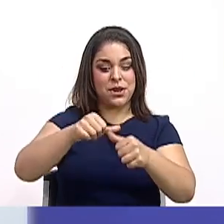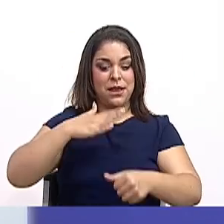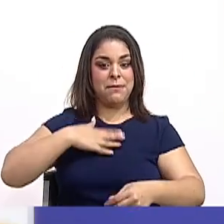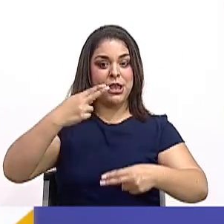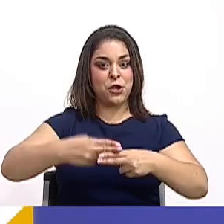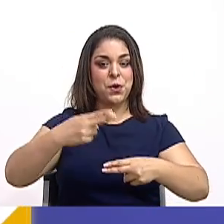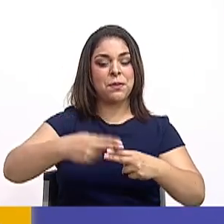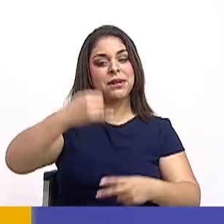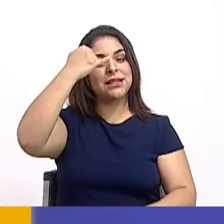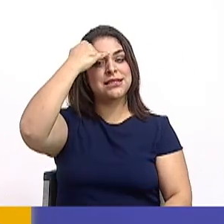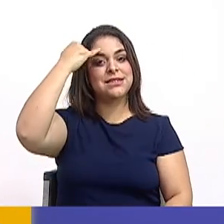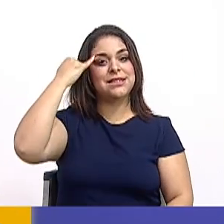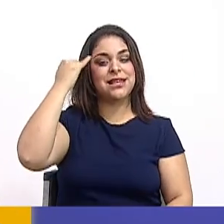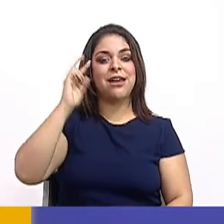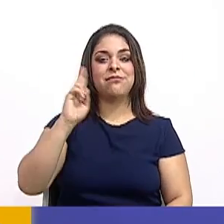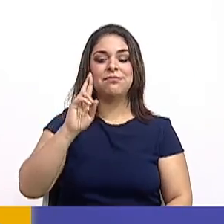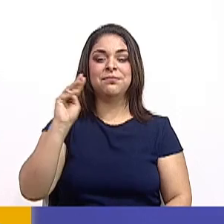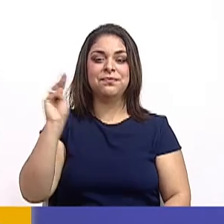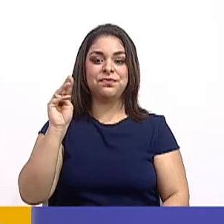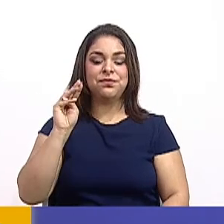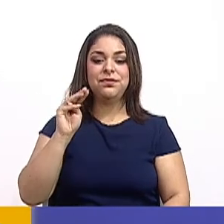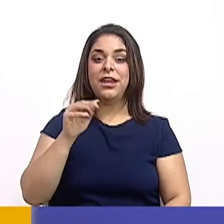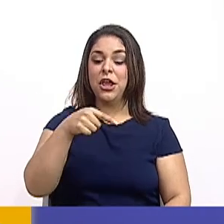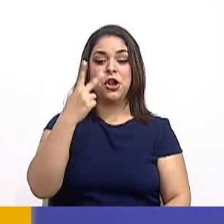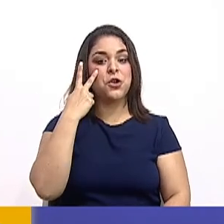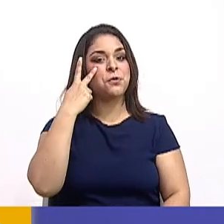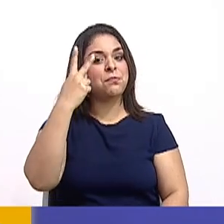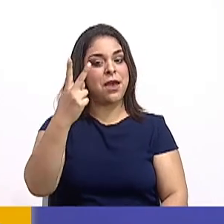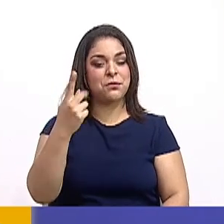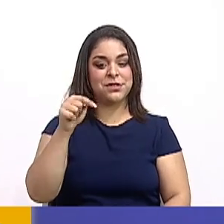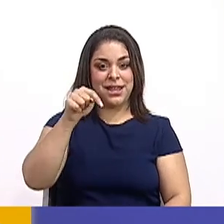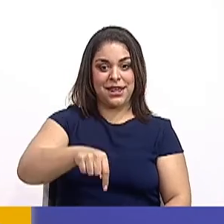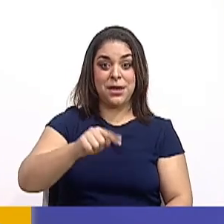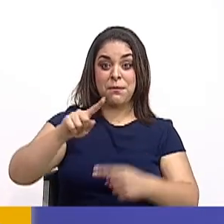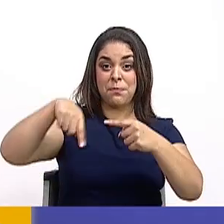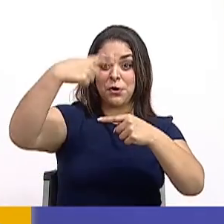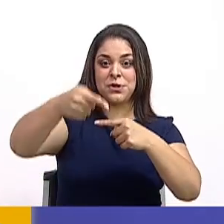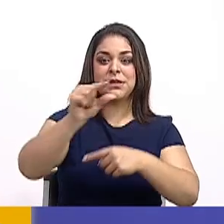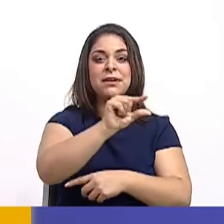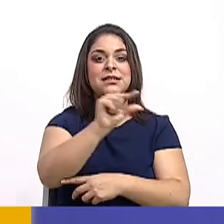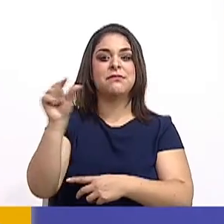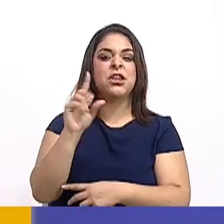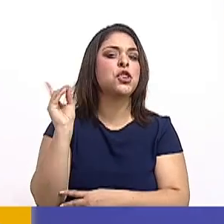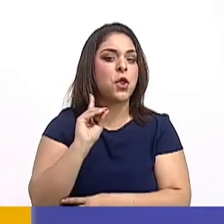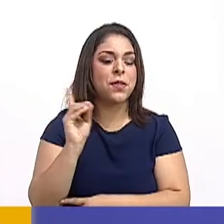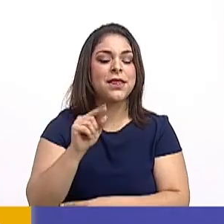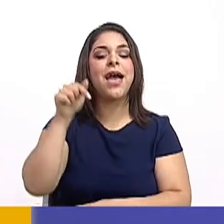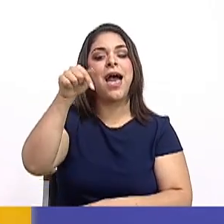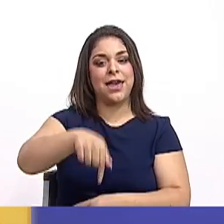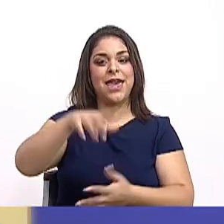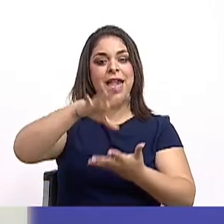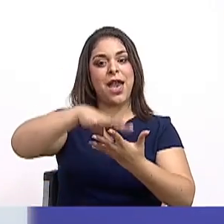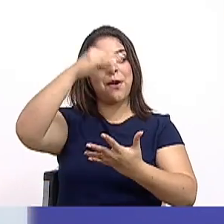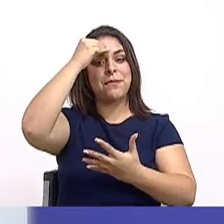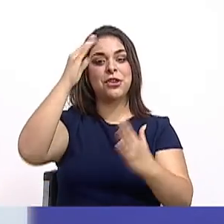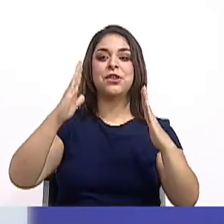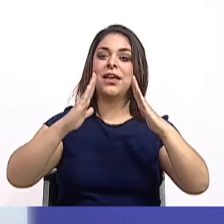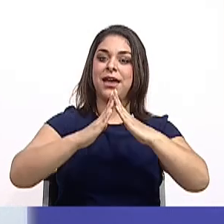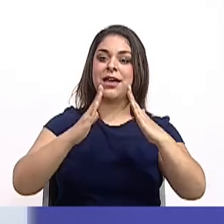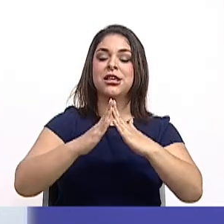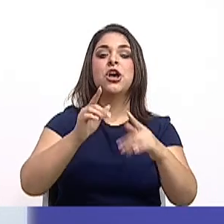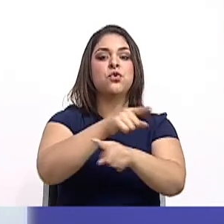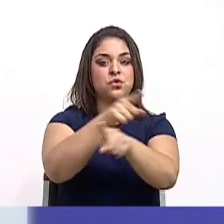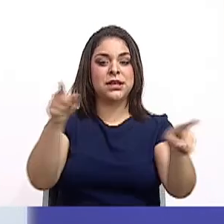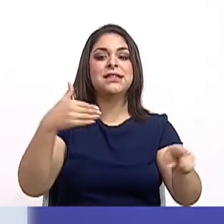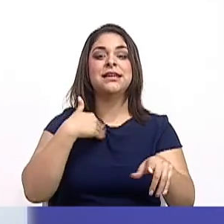nombre es Jessica Ramírez Morales y nos vemos aquí la próxima semana en donde, aquí en Aprendo en Casa, donde tienen